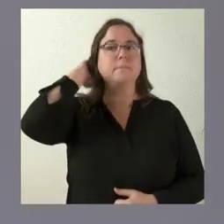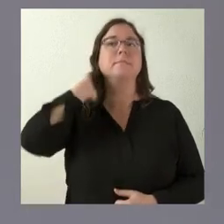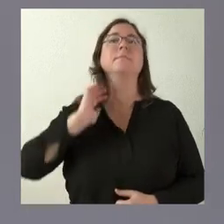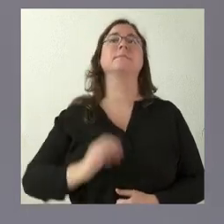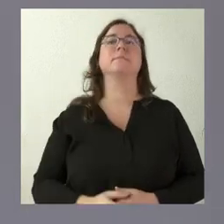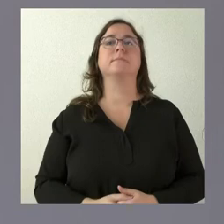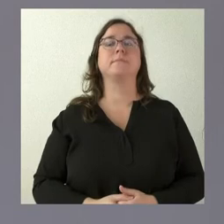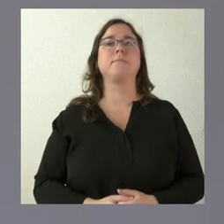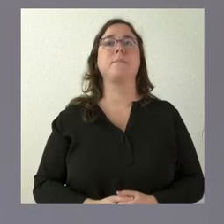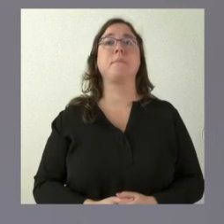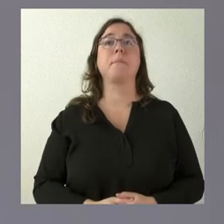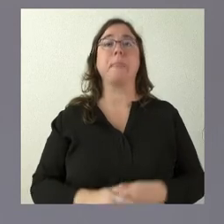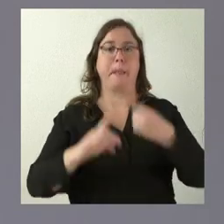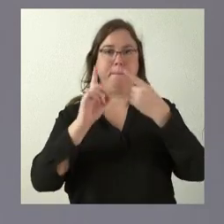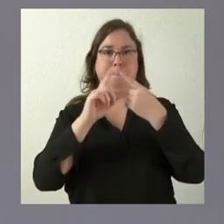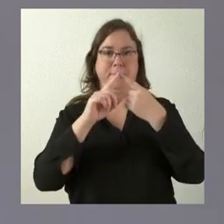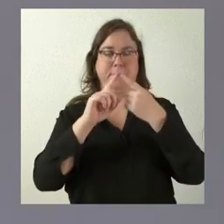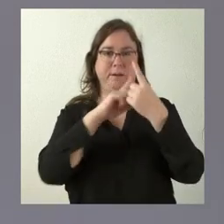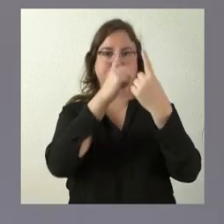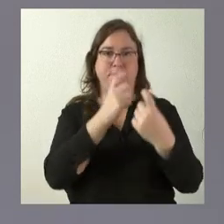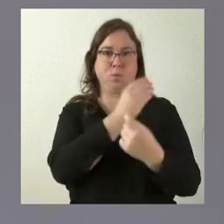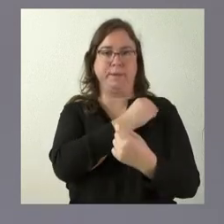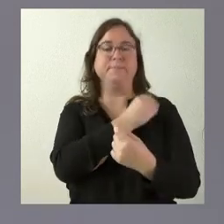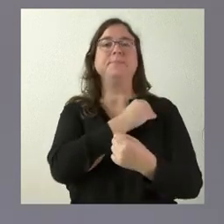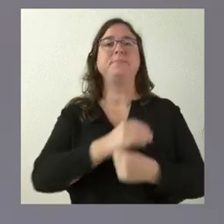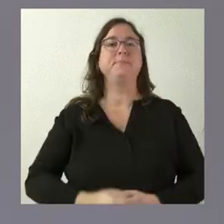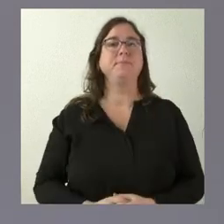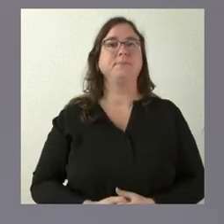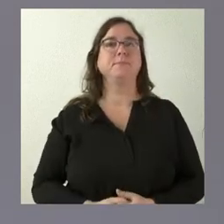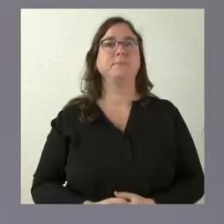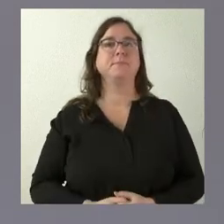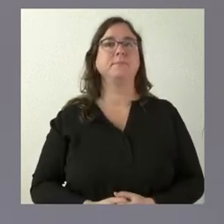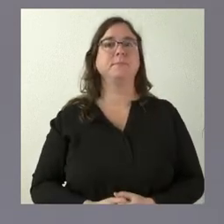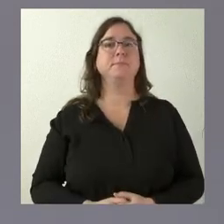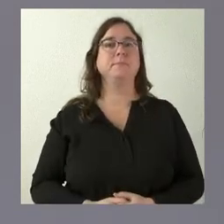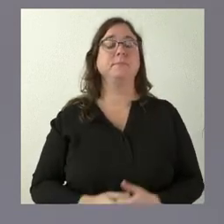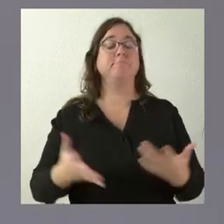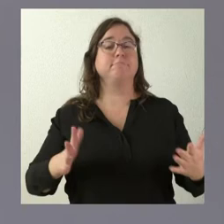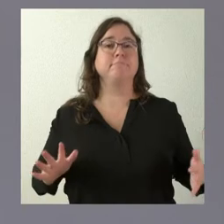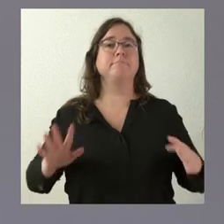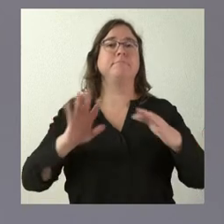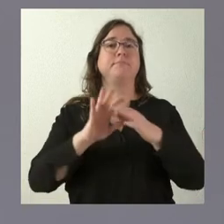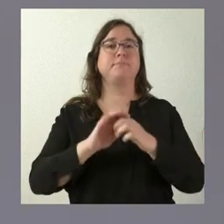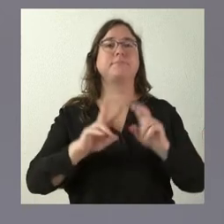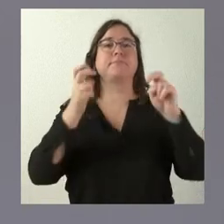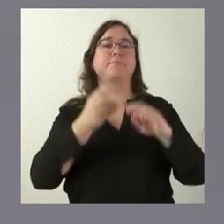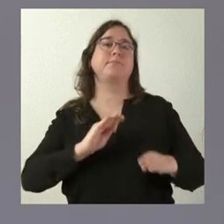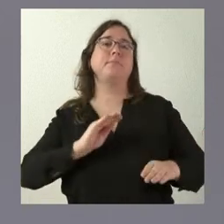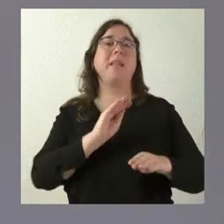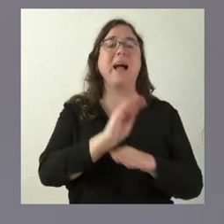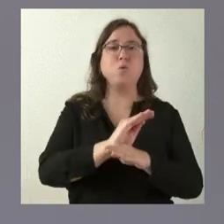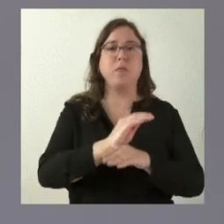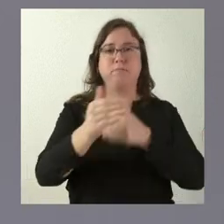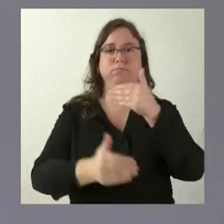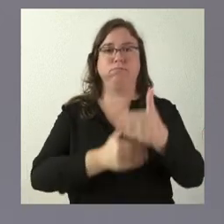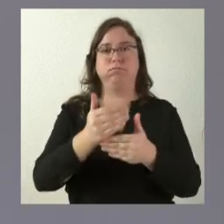Bueno, sobre el primer asunto, el que tiene que ver con estas ayudas al funcionamiento, que